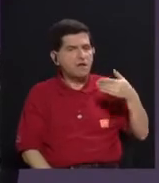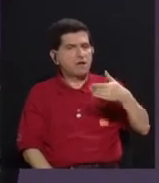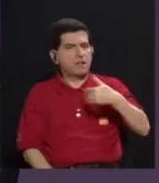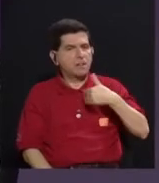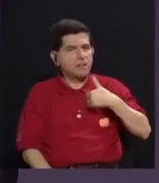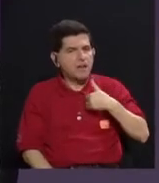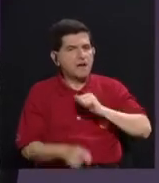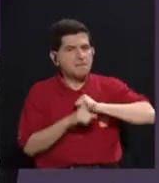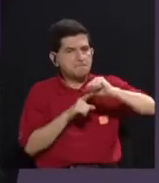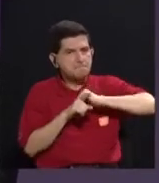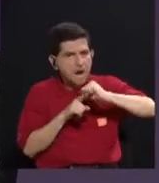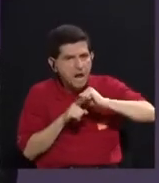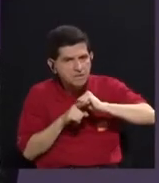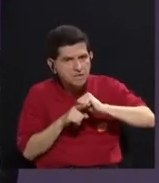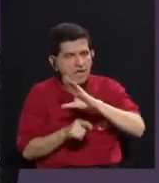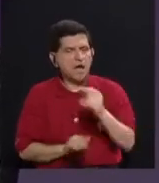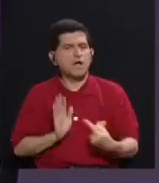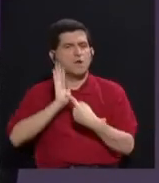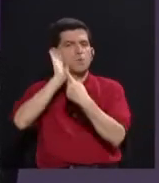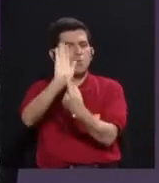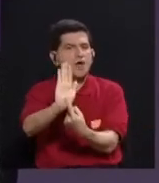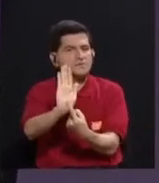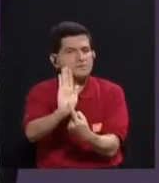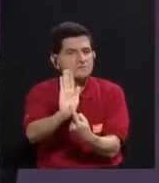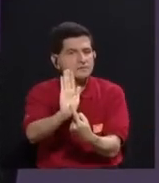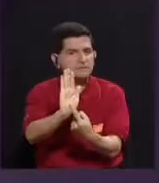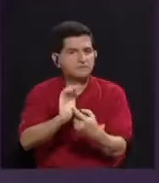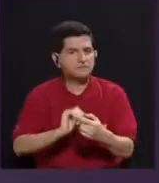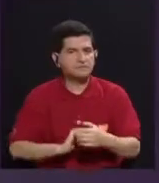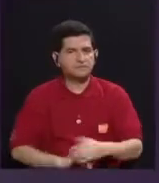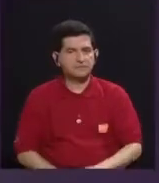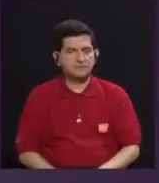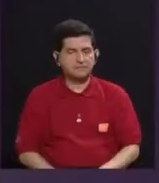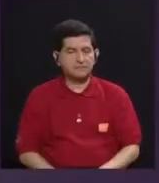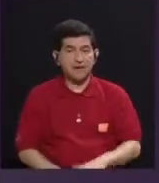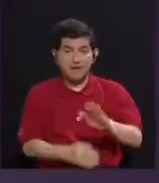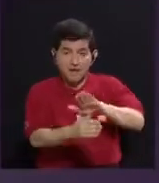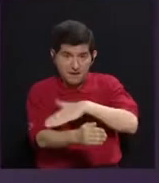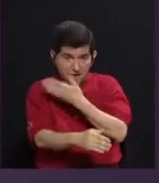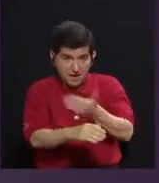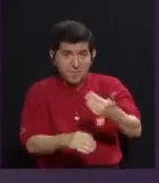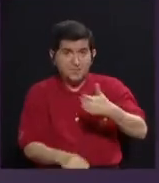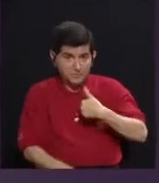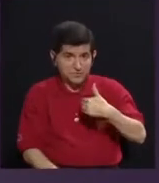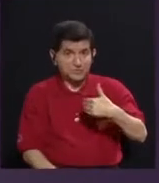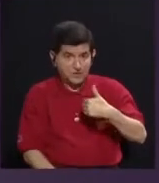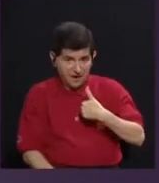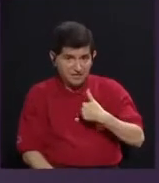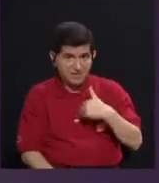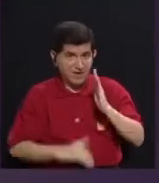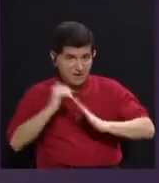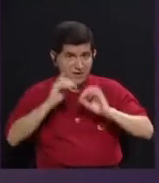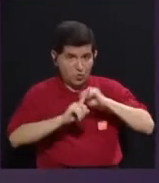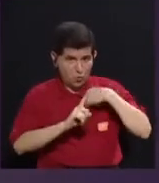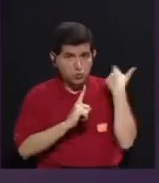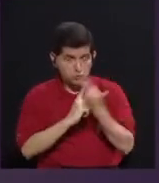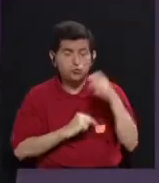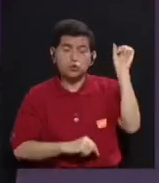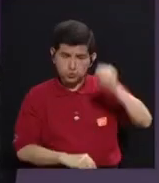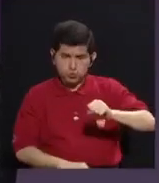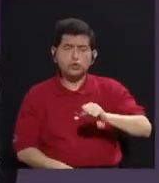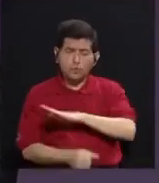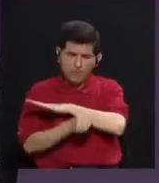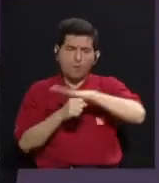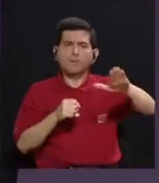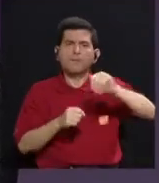va a tener prácticas y una performatividad de cierta manera. Es decir, que la música también tiene, es una construcción social. Sí, sí,